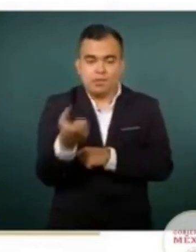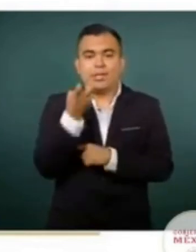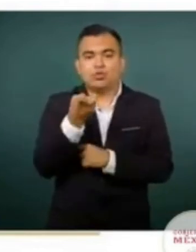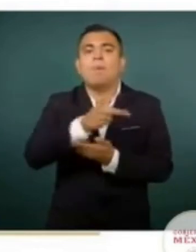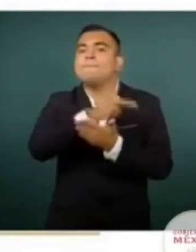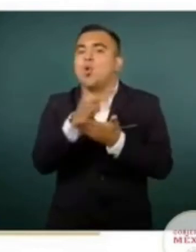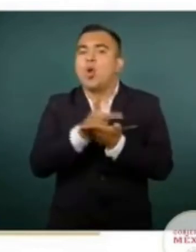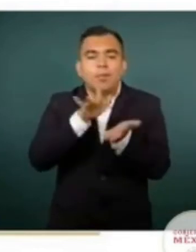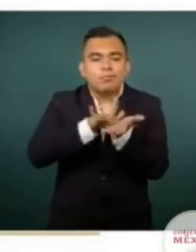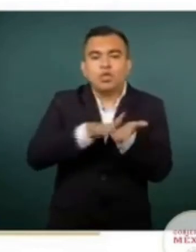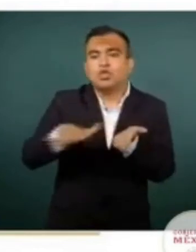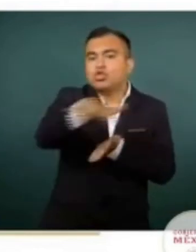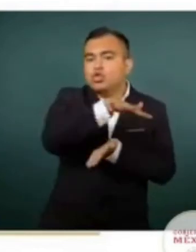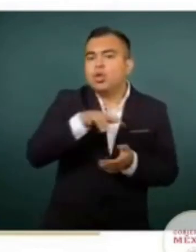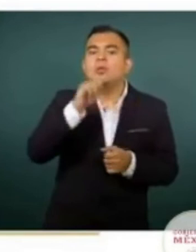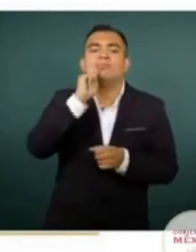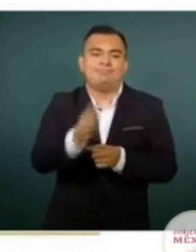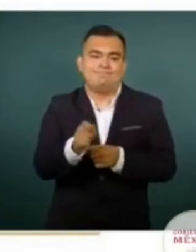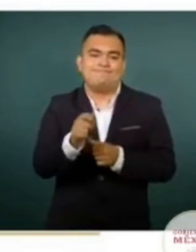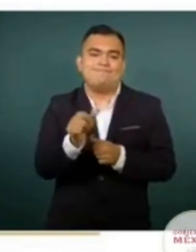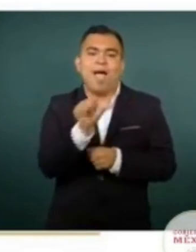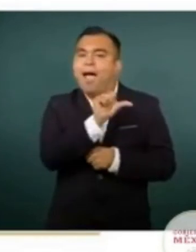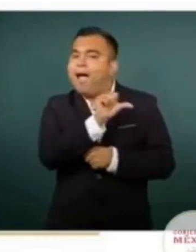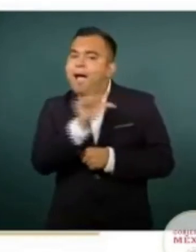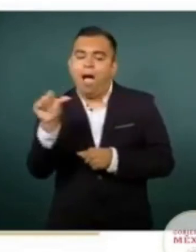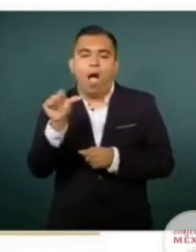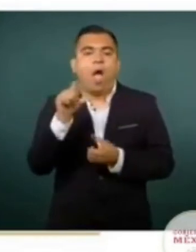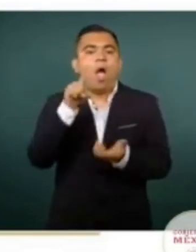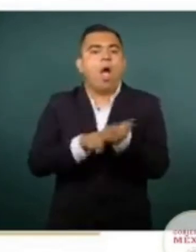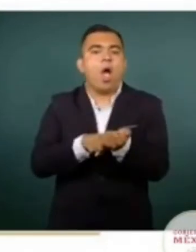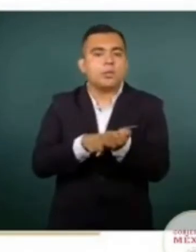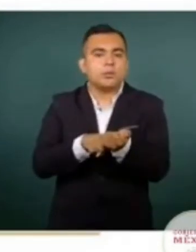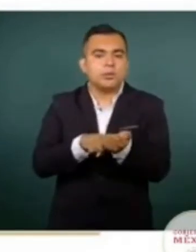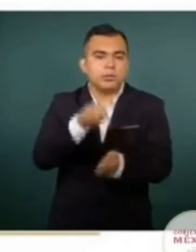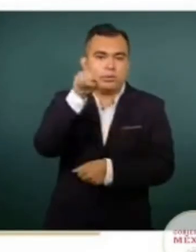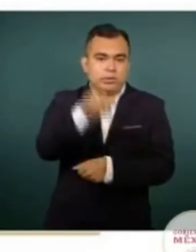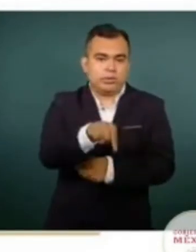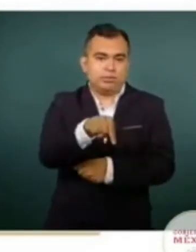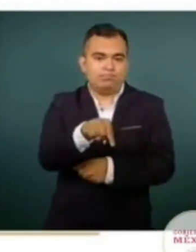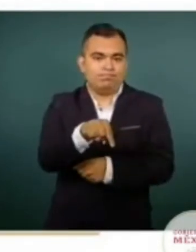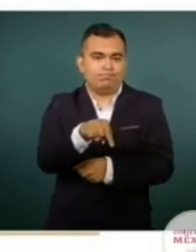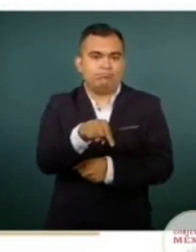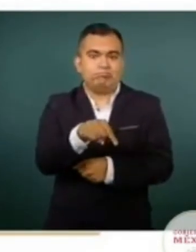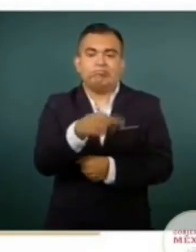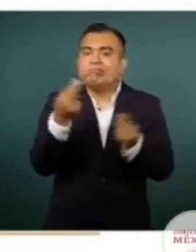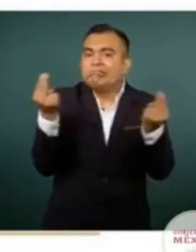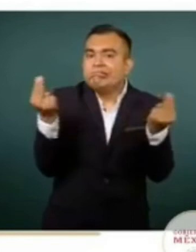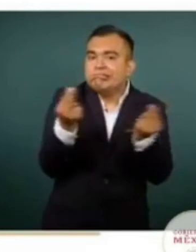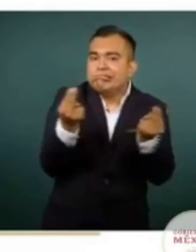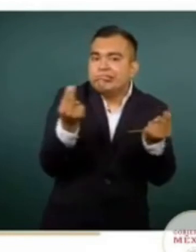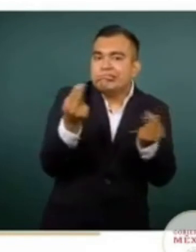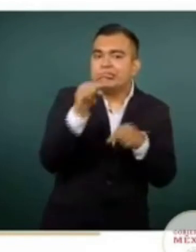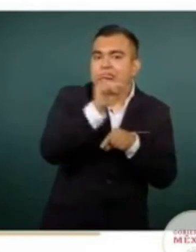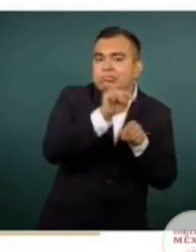enfocados precisamente a donde se identifica que se generan las causas que van a provocar la